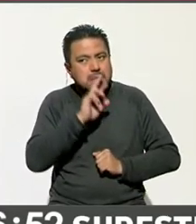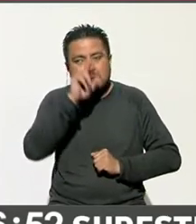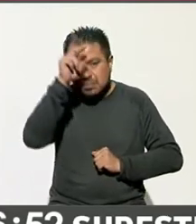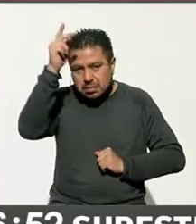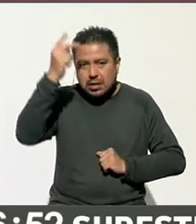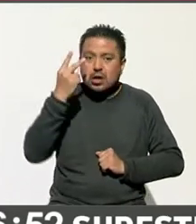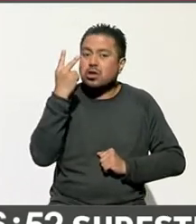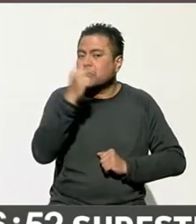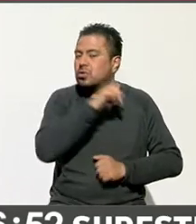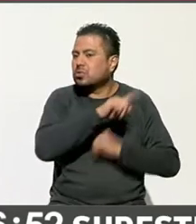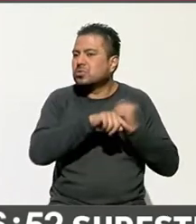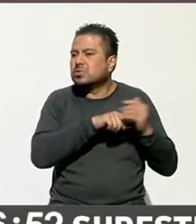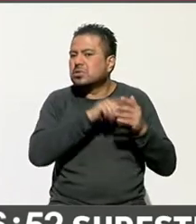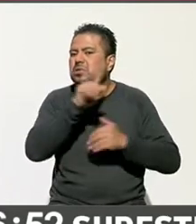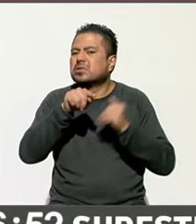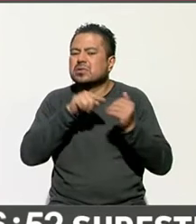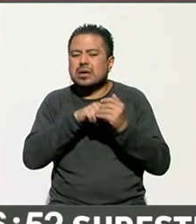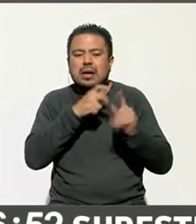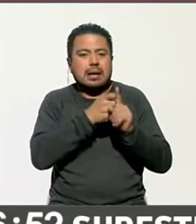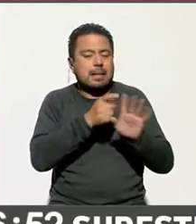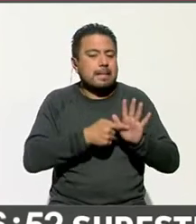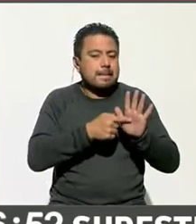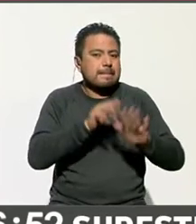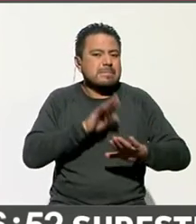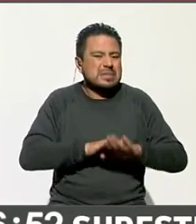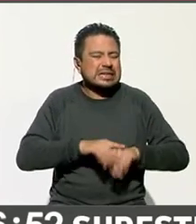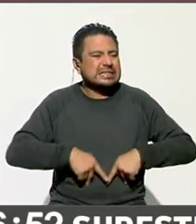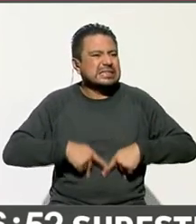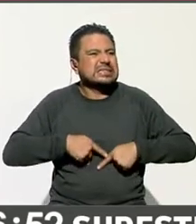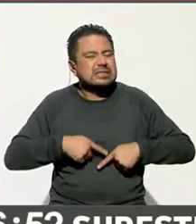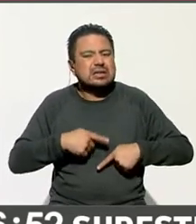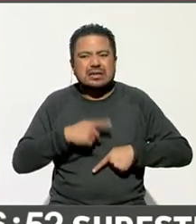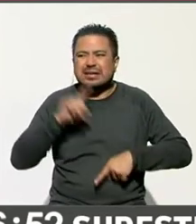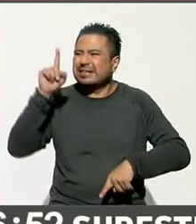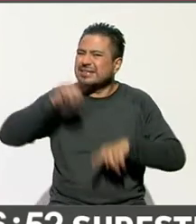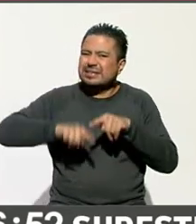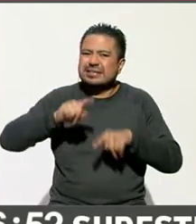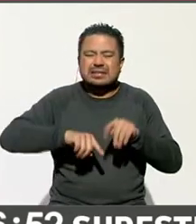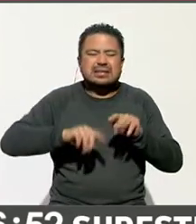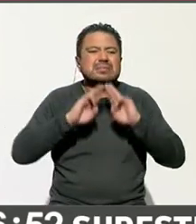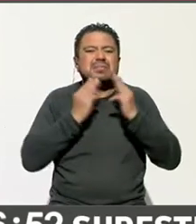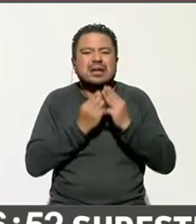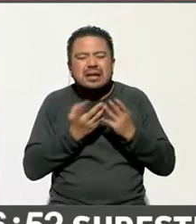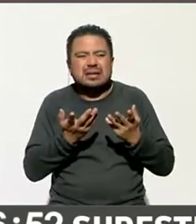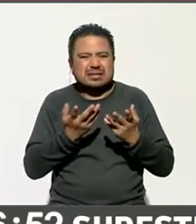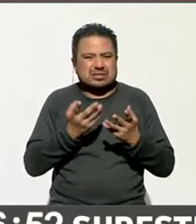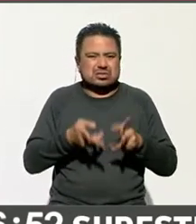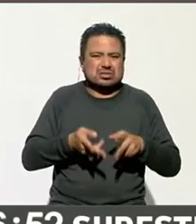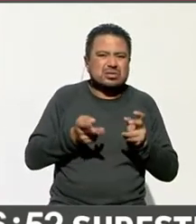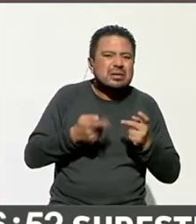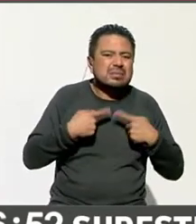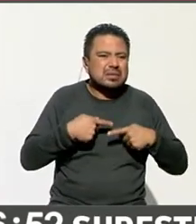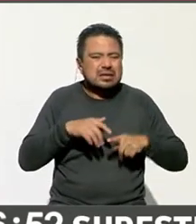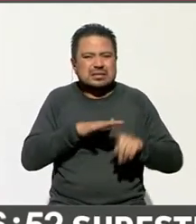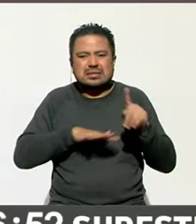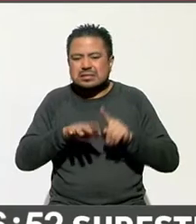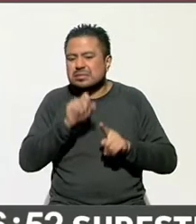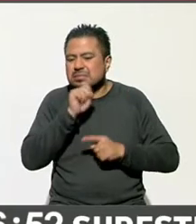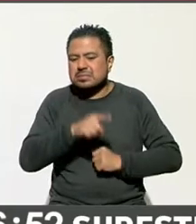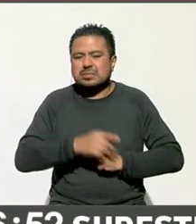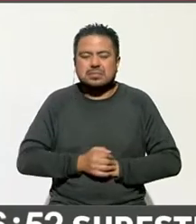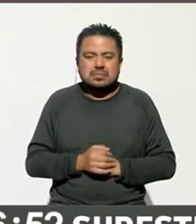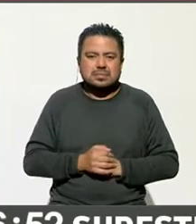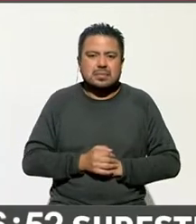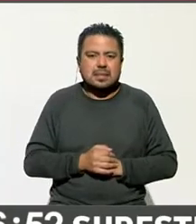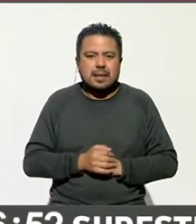las dos áreas, digamos, donde presenta más debilidad es el combate a la delincuencia y al narcotráfico. Así es.